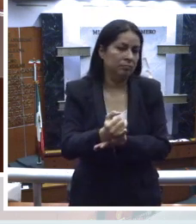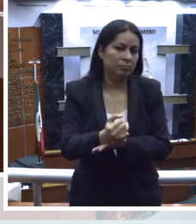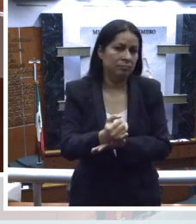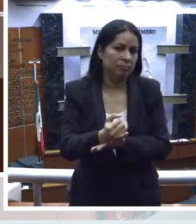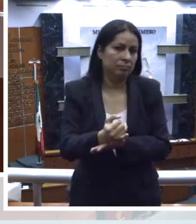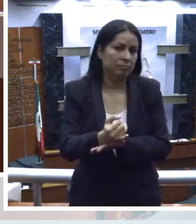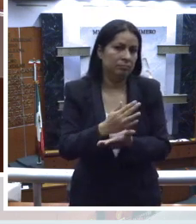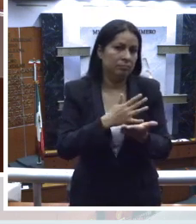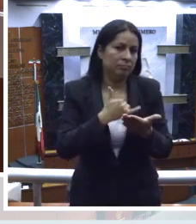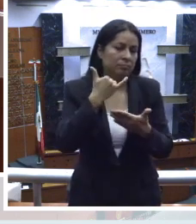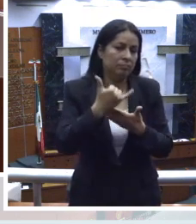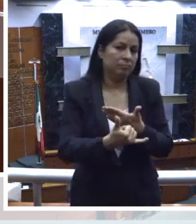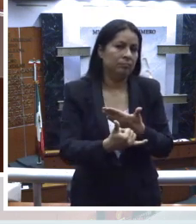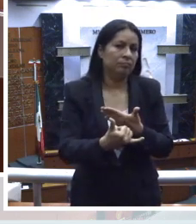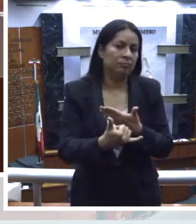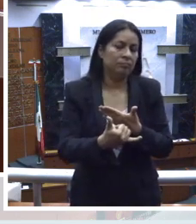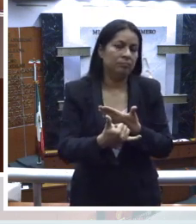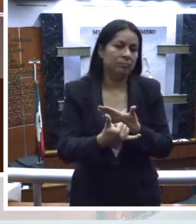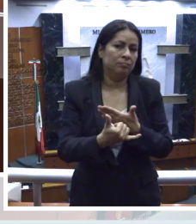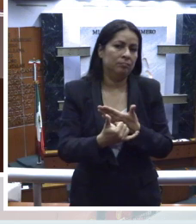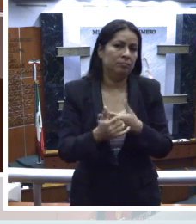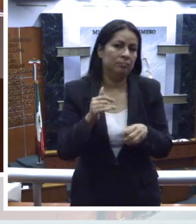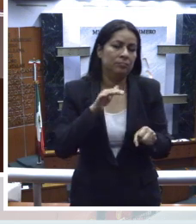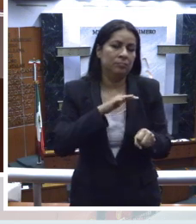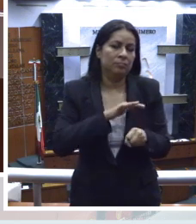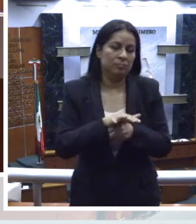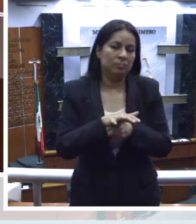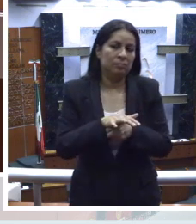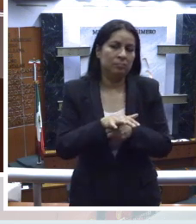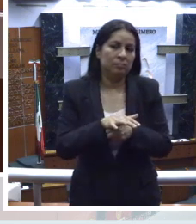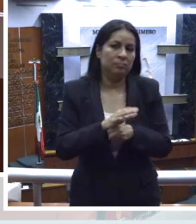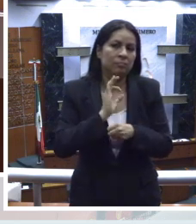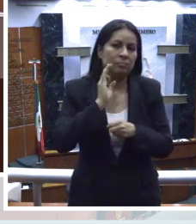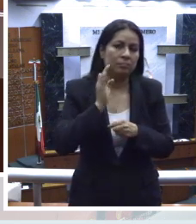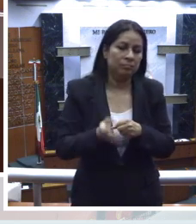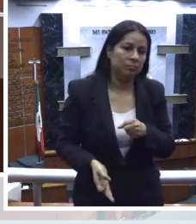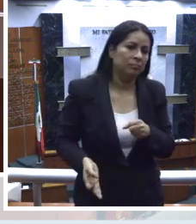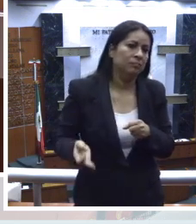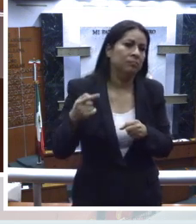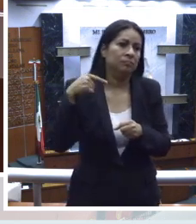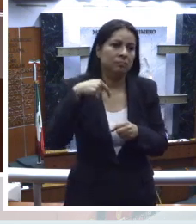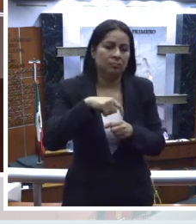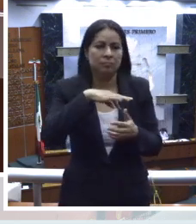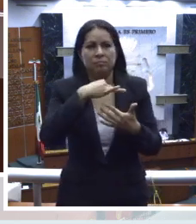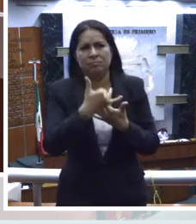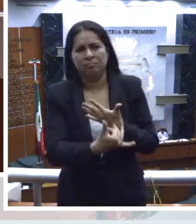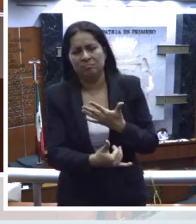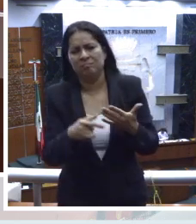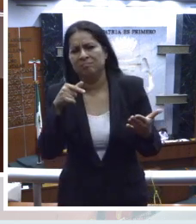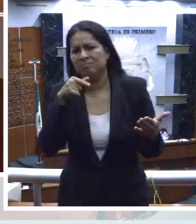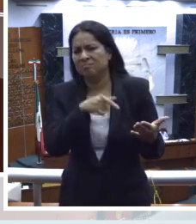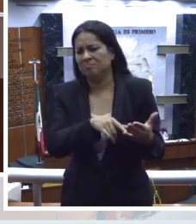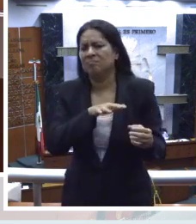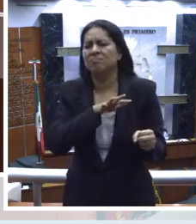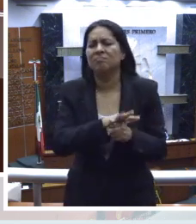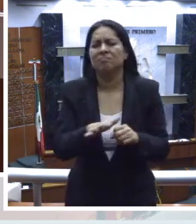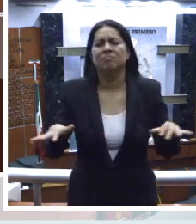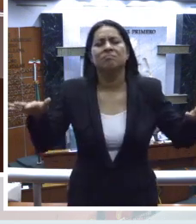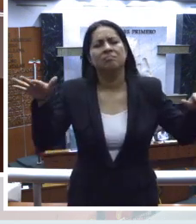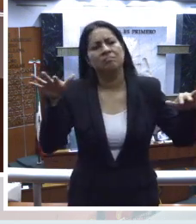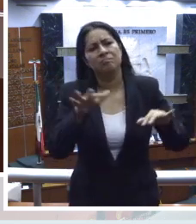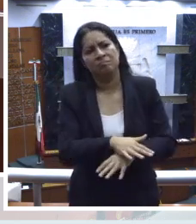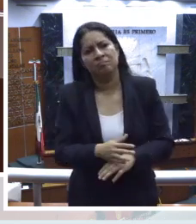con proyecto de decreto, por medio del cual se aprueba la minuta proyecto de decreto por el que se